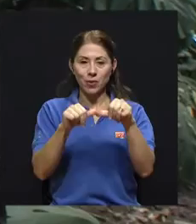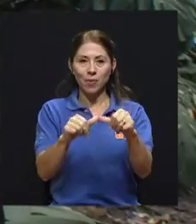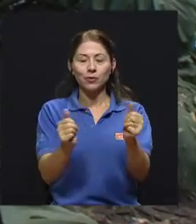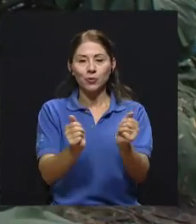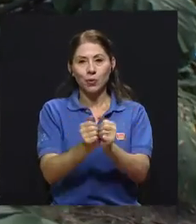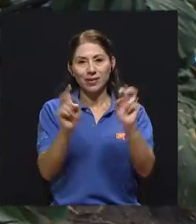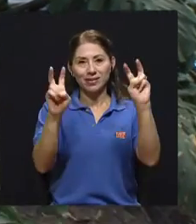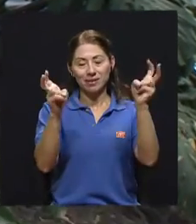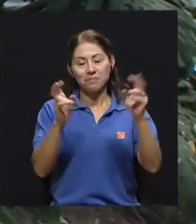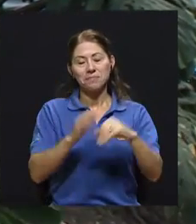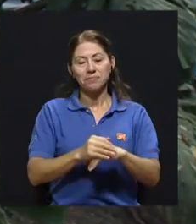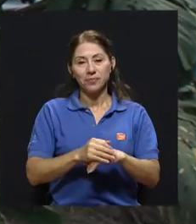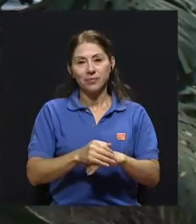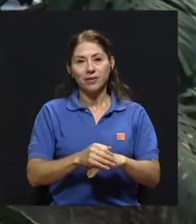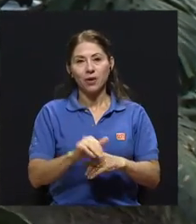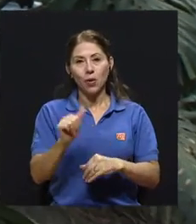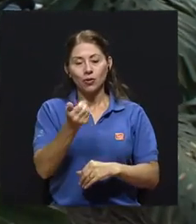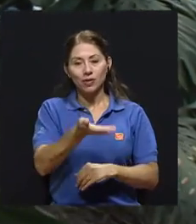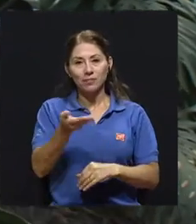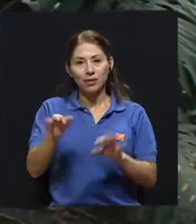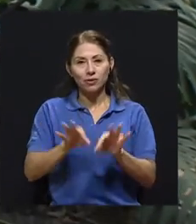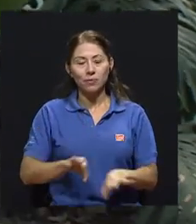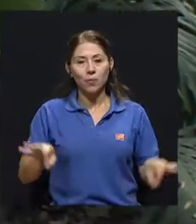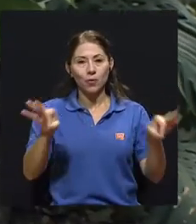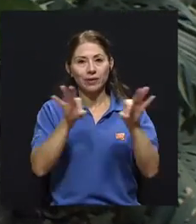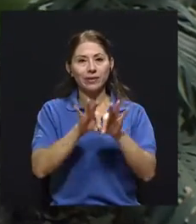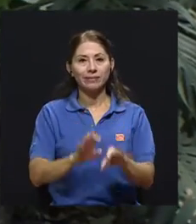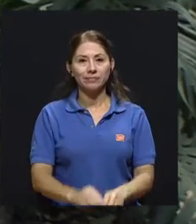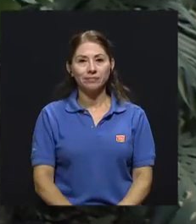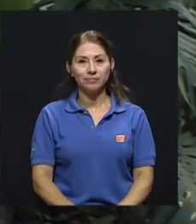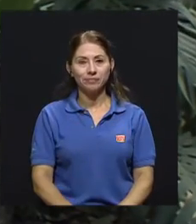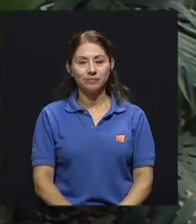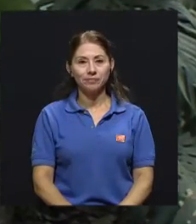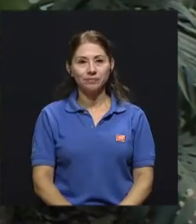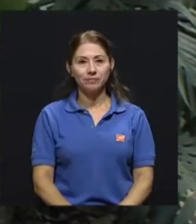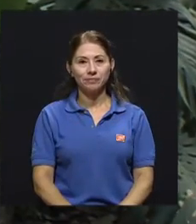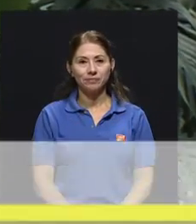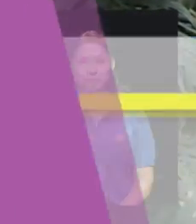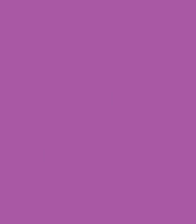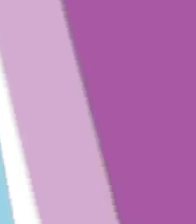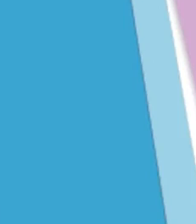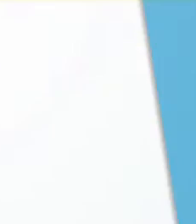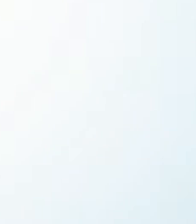otros aspectos importantes a desarrollar. Quédense con nosotros y ya regresamos.